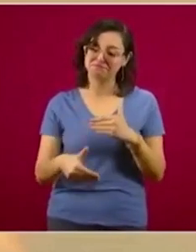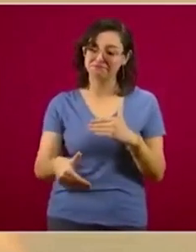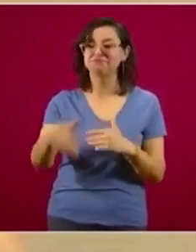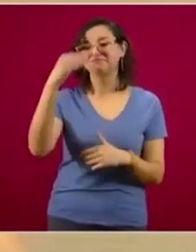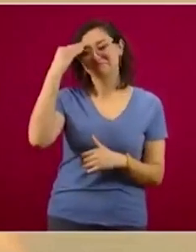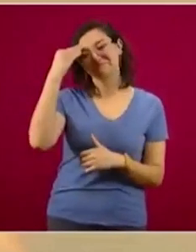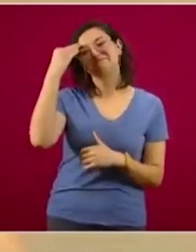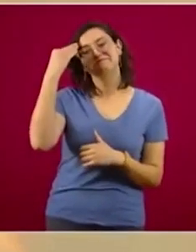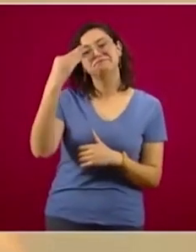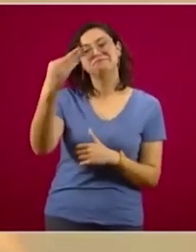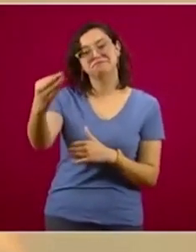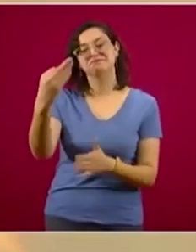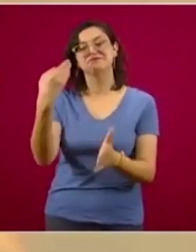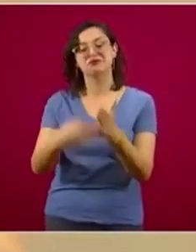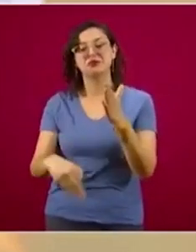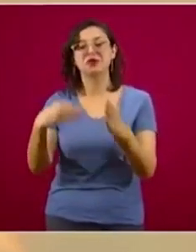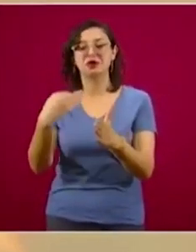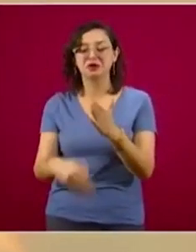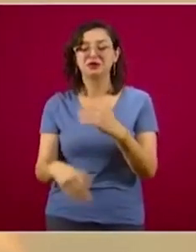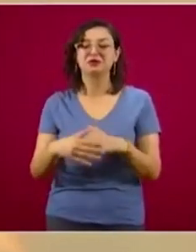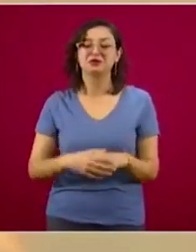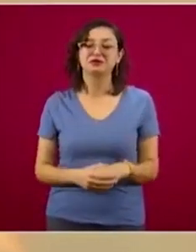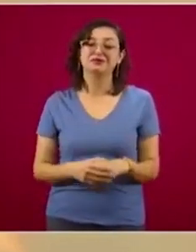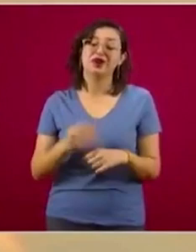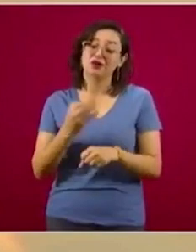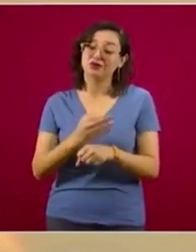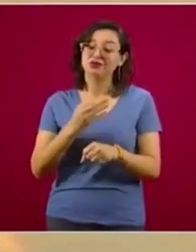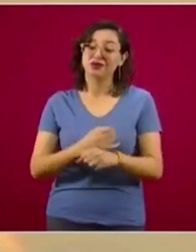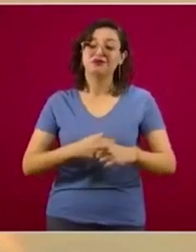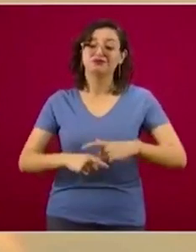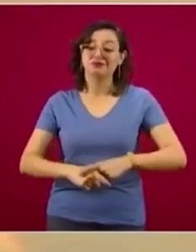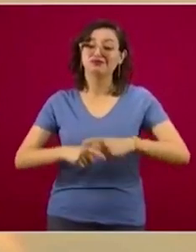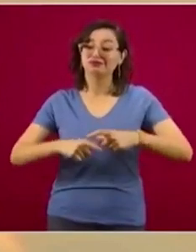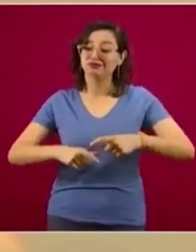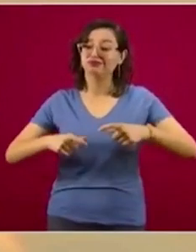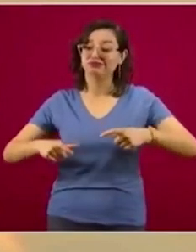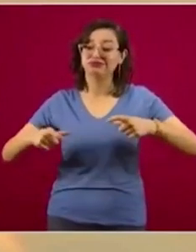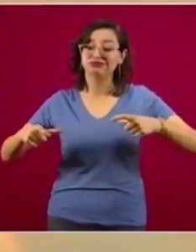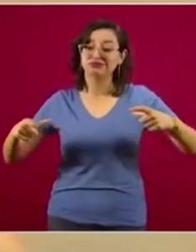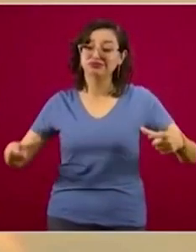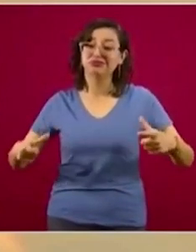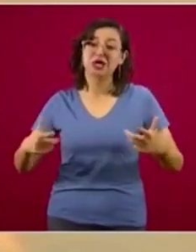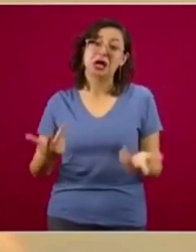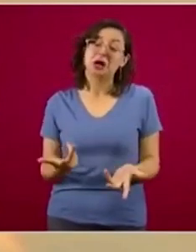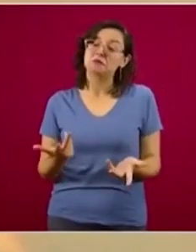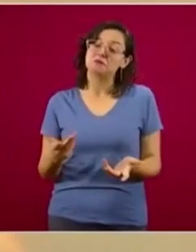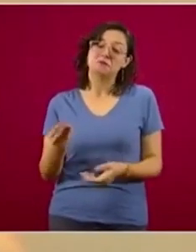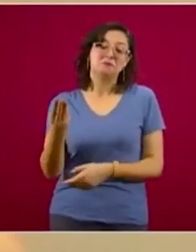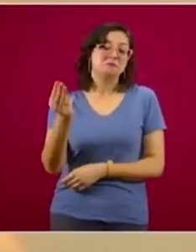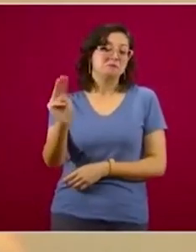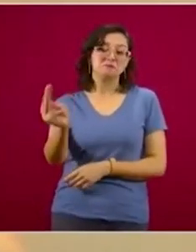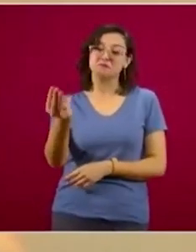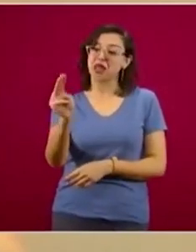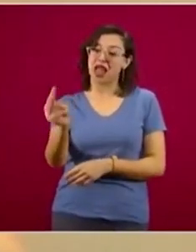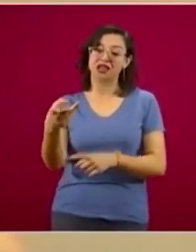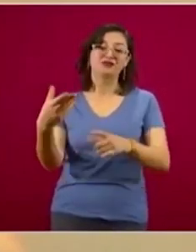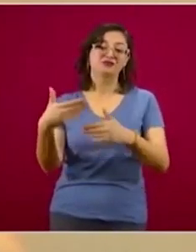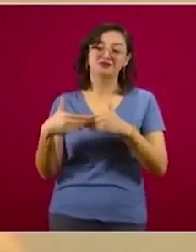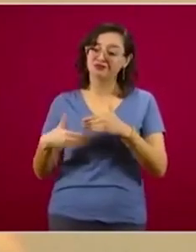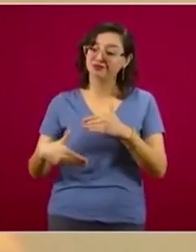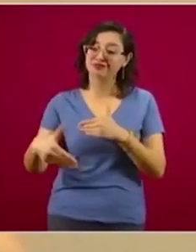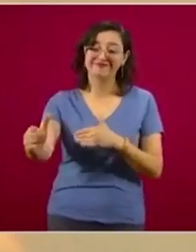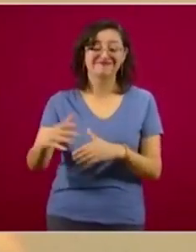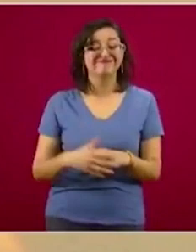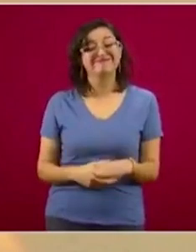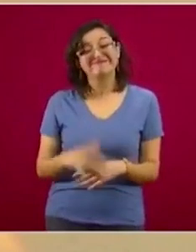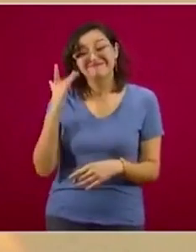Ahorita vamos a seguir subiendo y subiendo la epidemia, por lo menos hasta mitad de mayo. No te puedo garantizar que tu